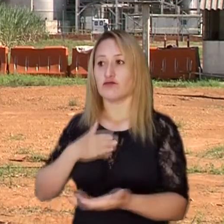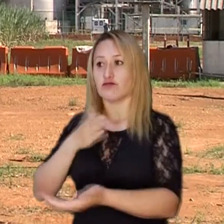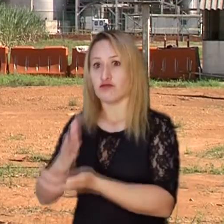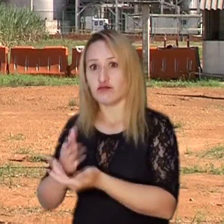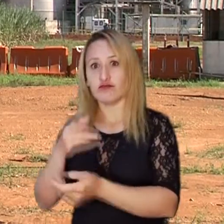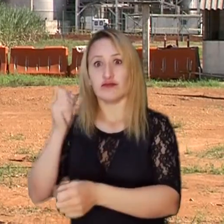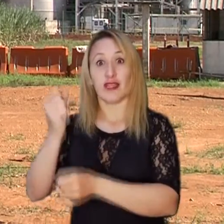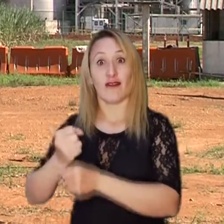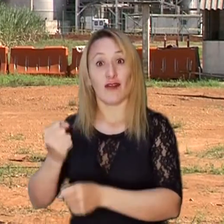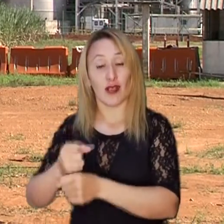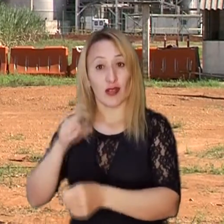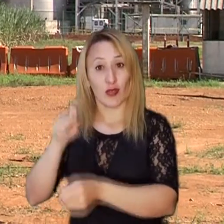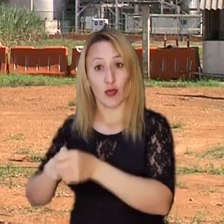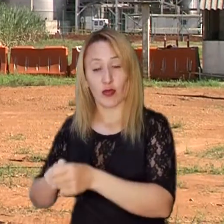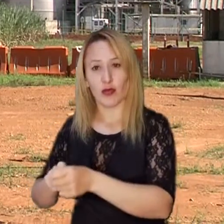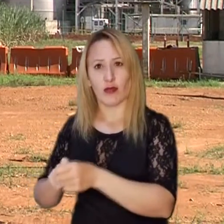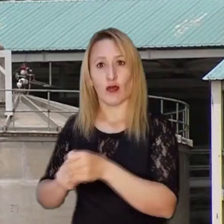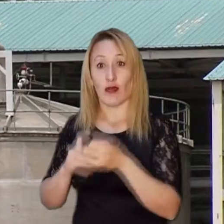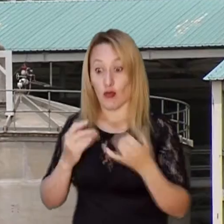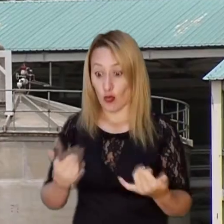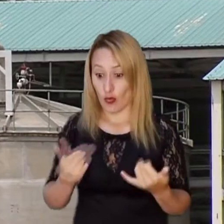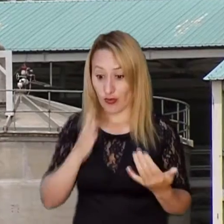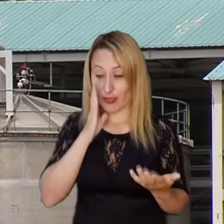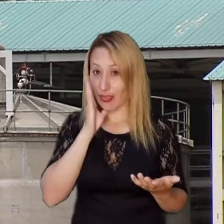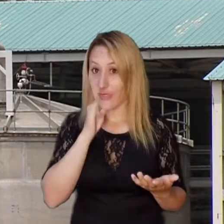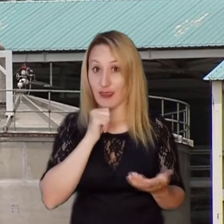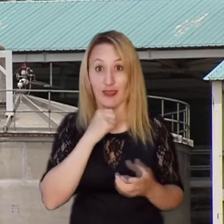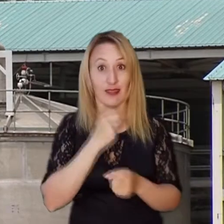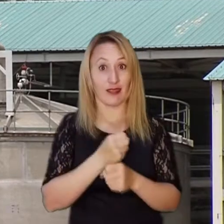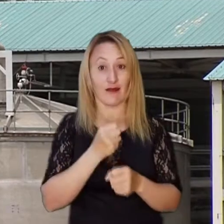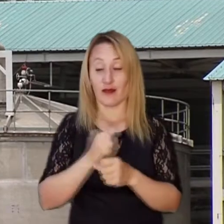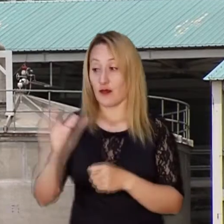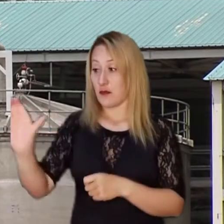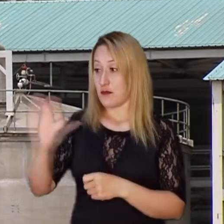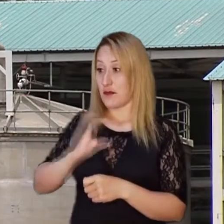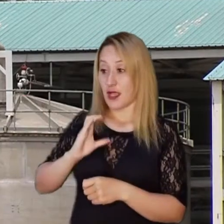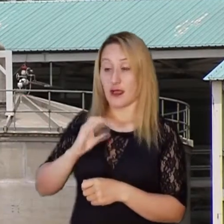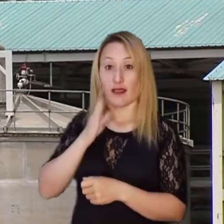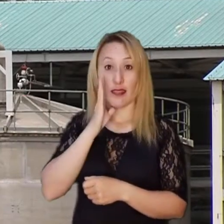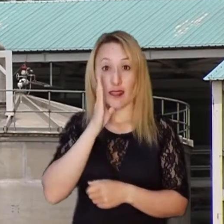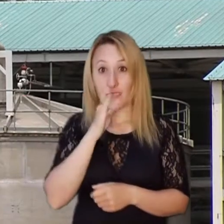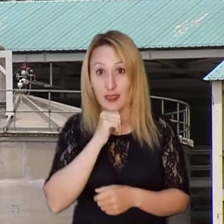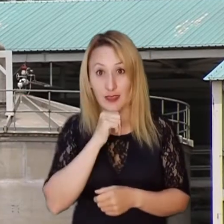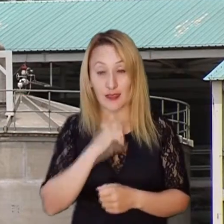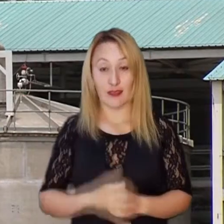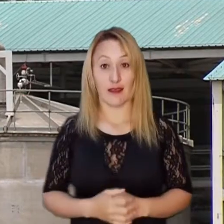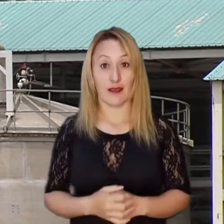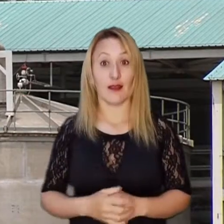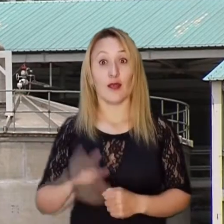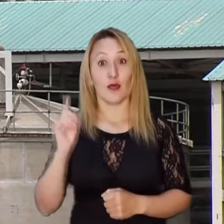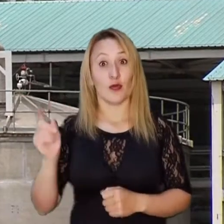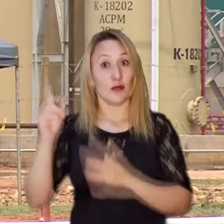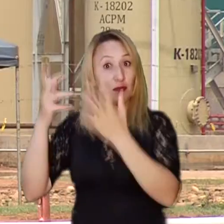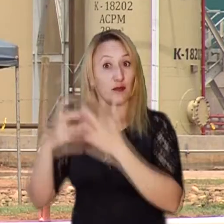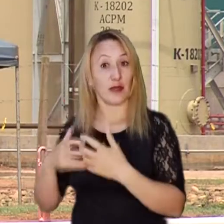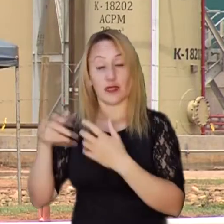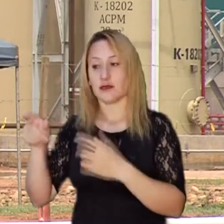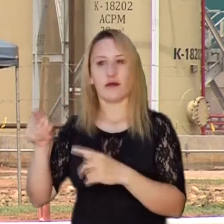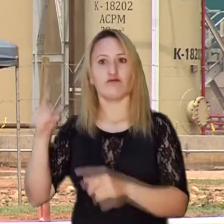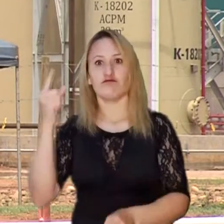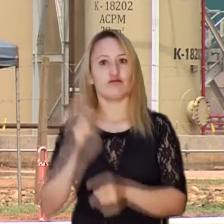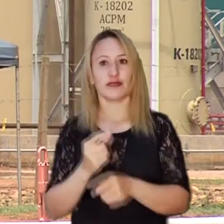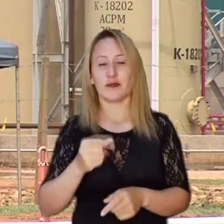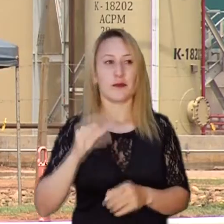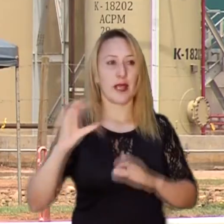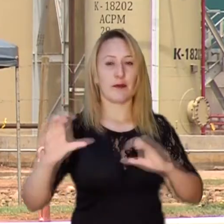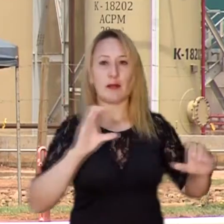Bioenergi, trabajadores hoy sin la posibilidad de tener el pago de sus obligaciones laborales porque Bioenergi